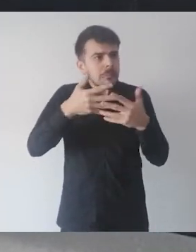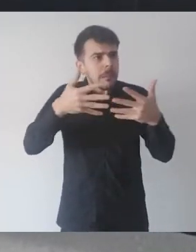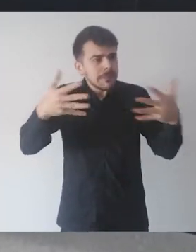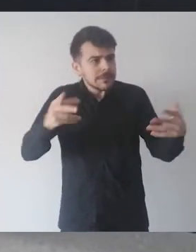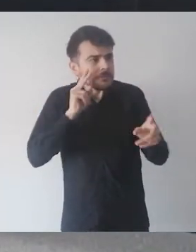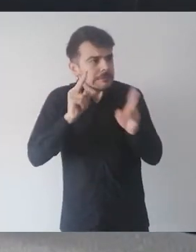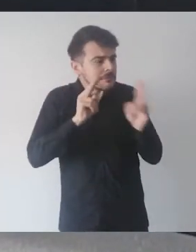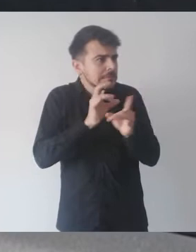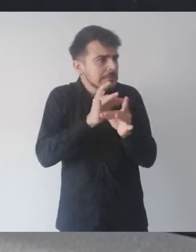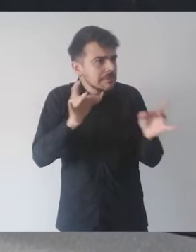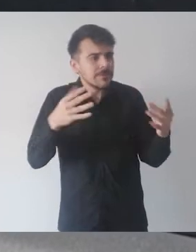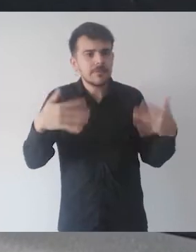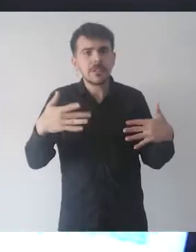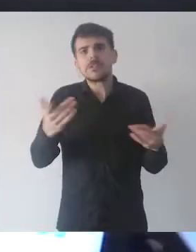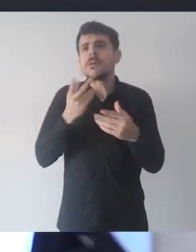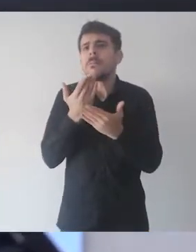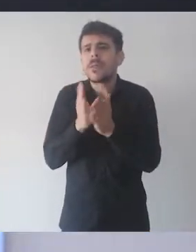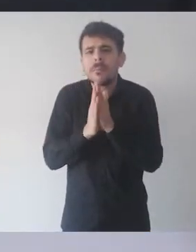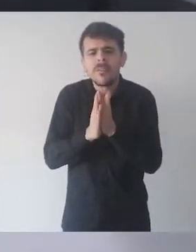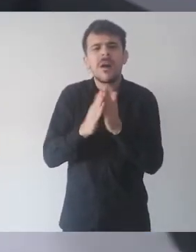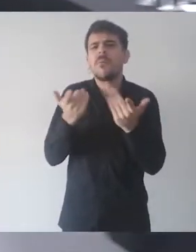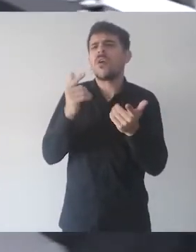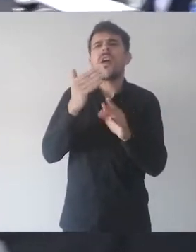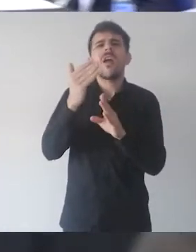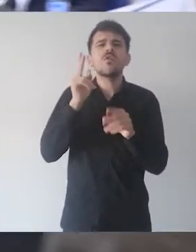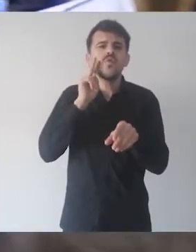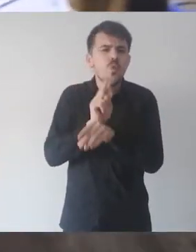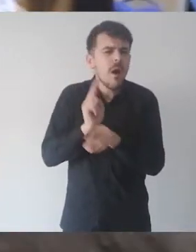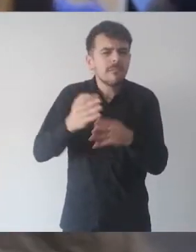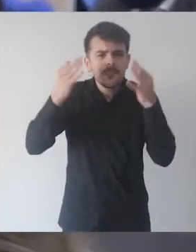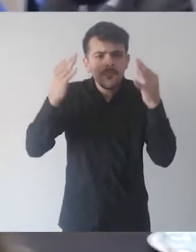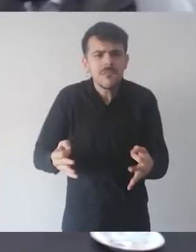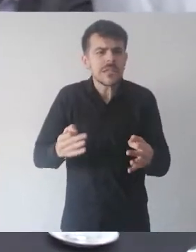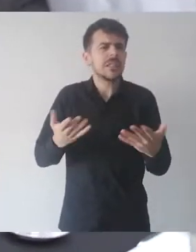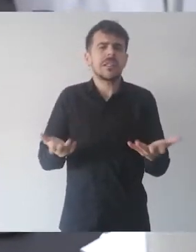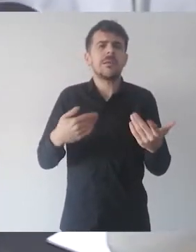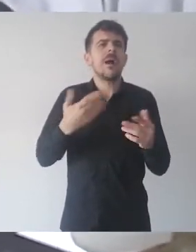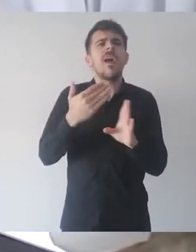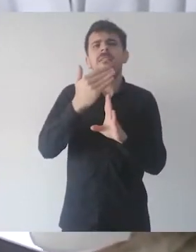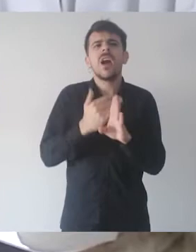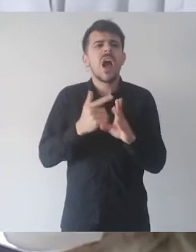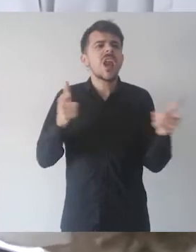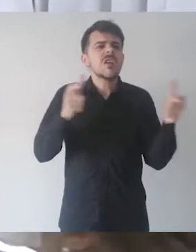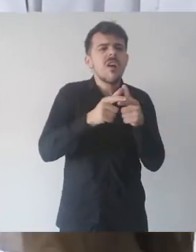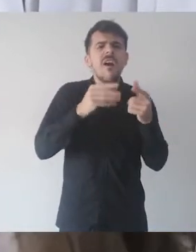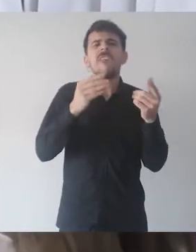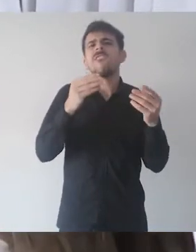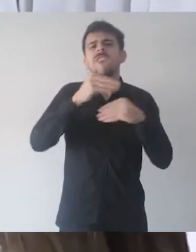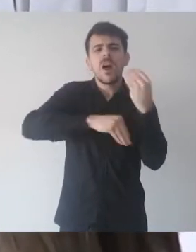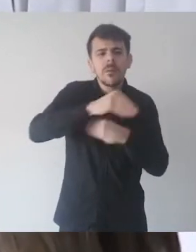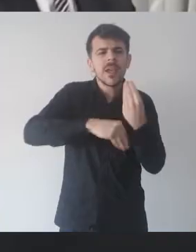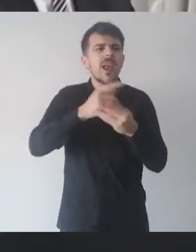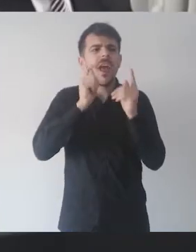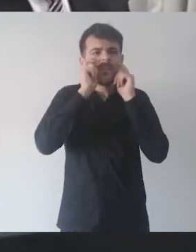todas las medidas de prevención, evitando las reuniones familiares para cuidar a nuestros mayores de 60 años y a la